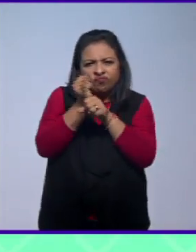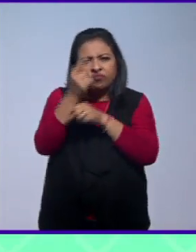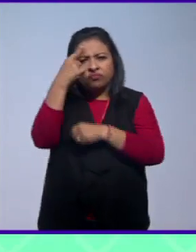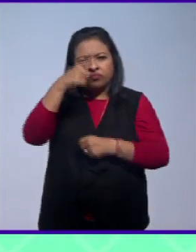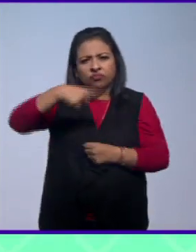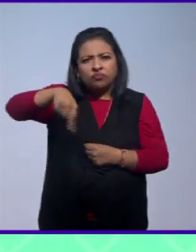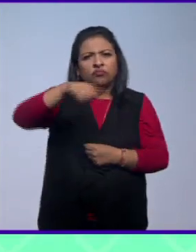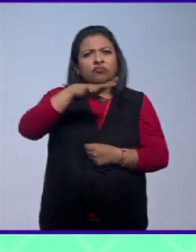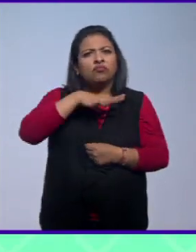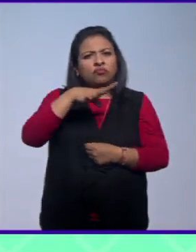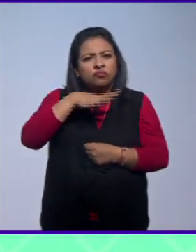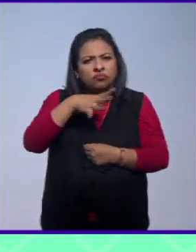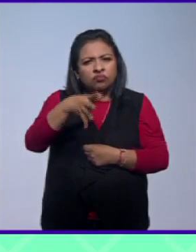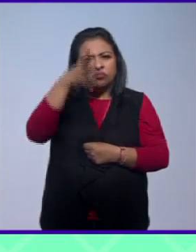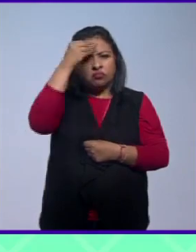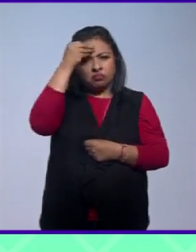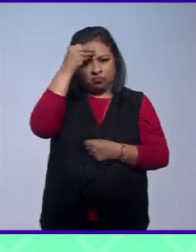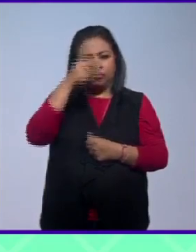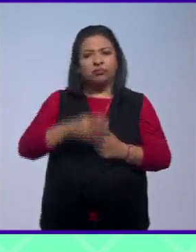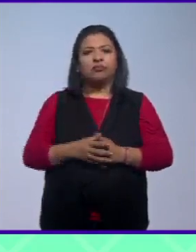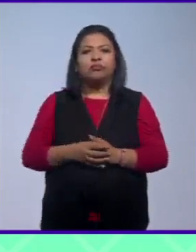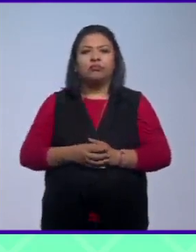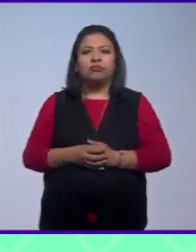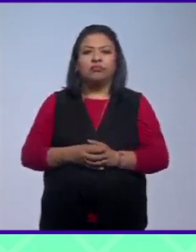para que ellos lo tengan de primera mano.